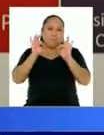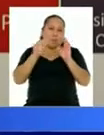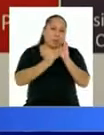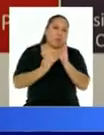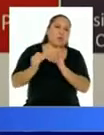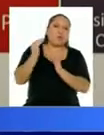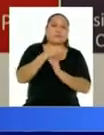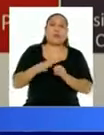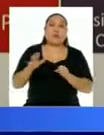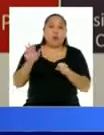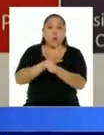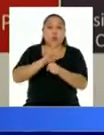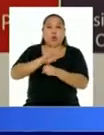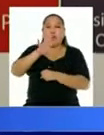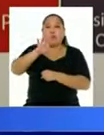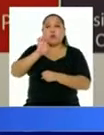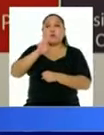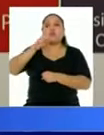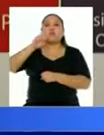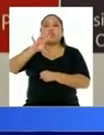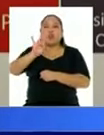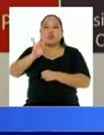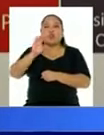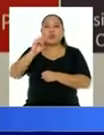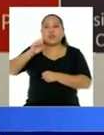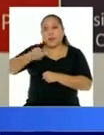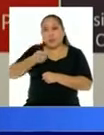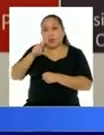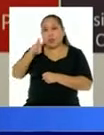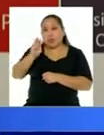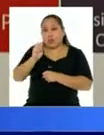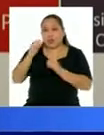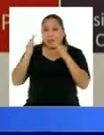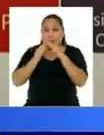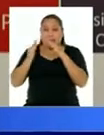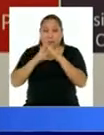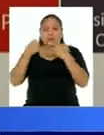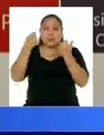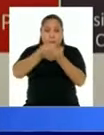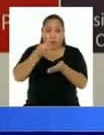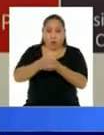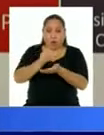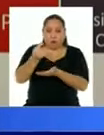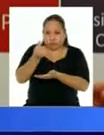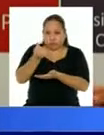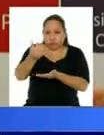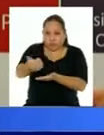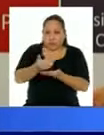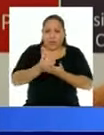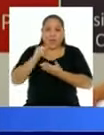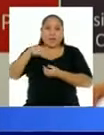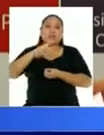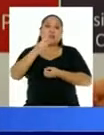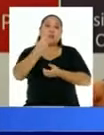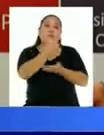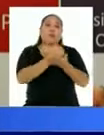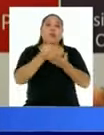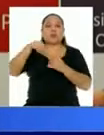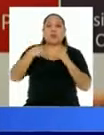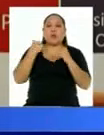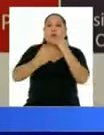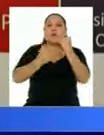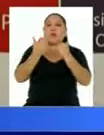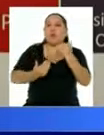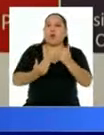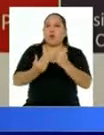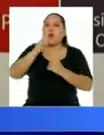480.219 hogares cobraron dicho subsidio económico lo cual en su segunda etapa representa un avance del